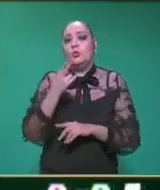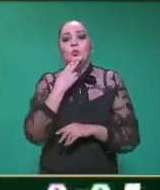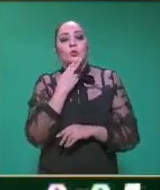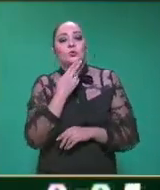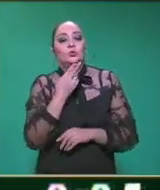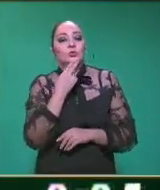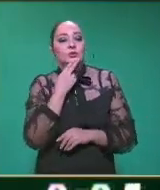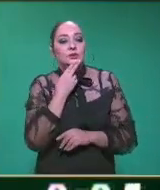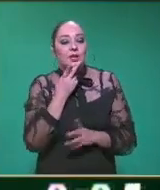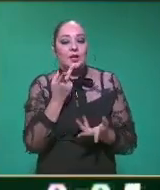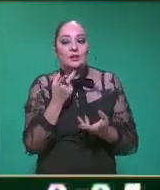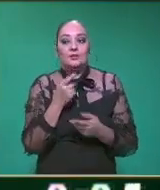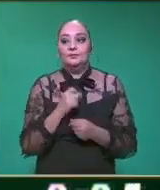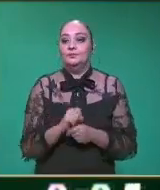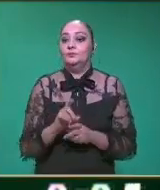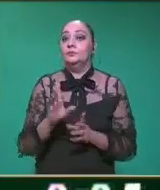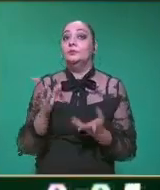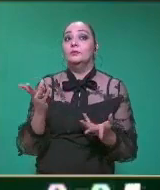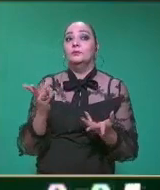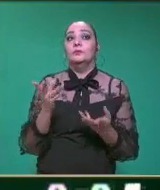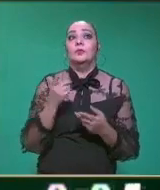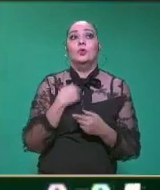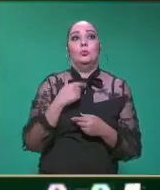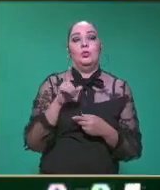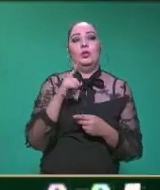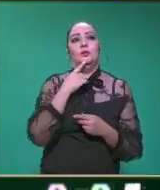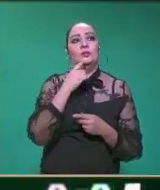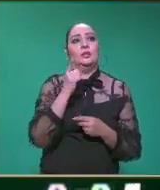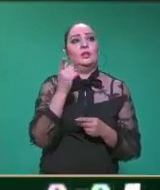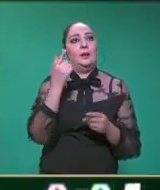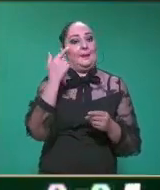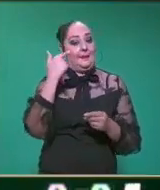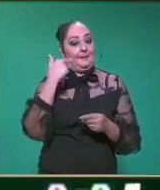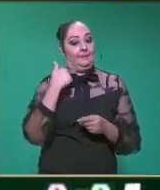esto. Yo pudiera decir aquí.